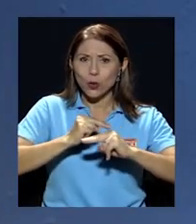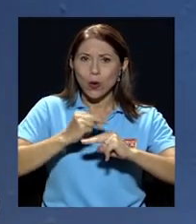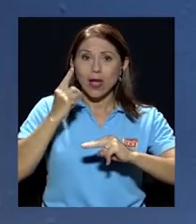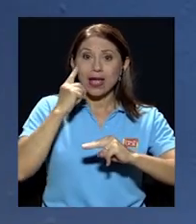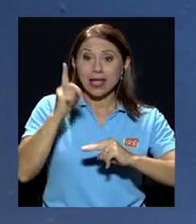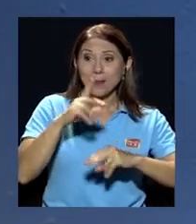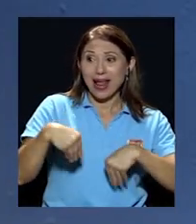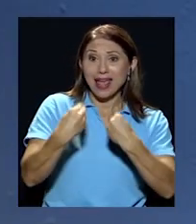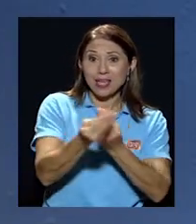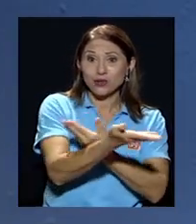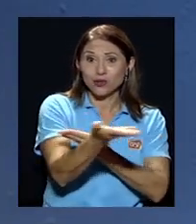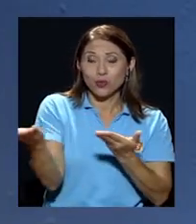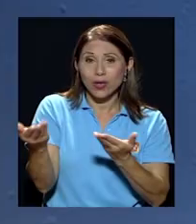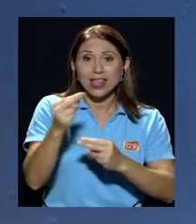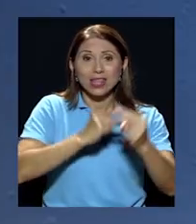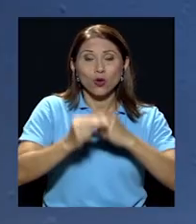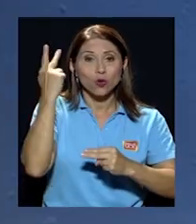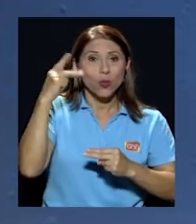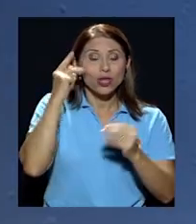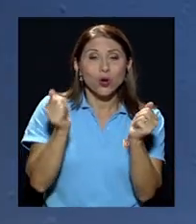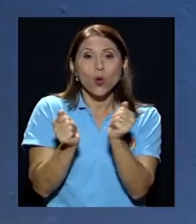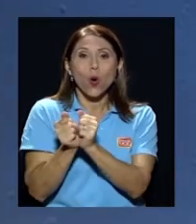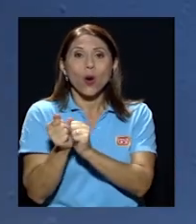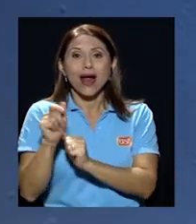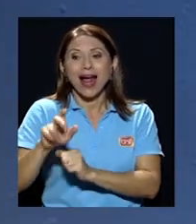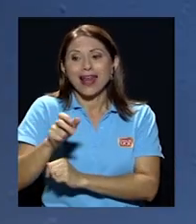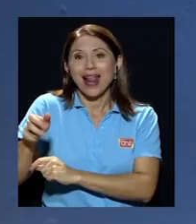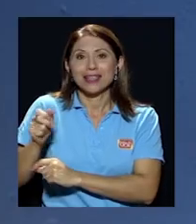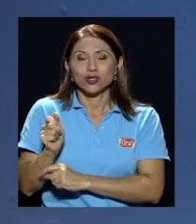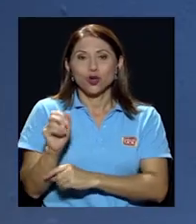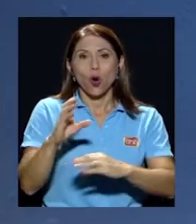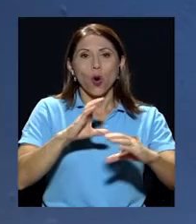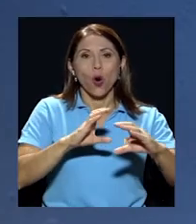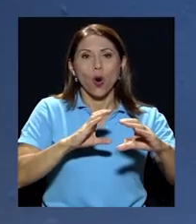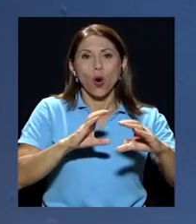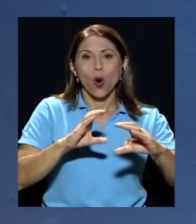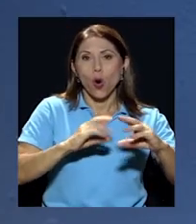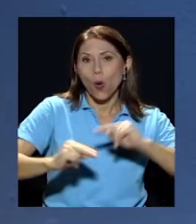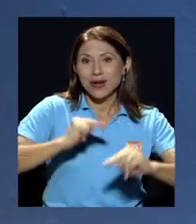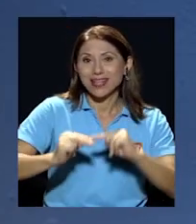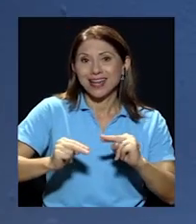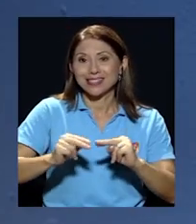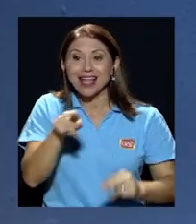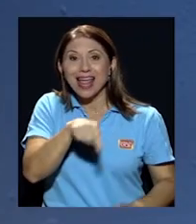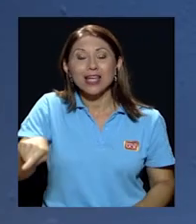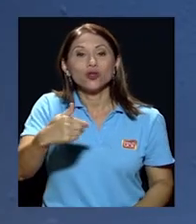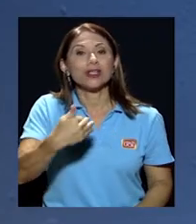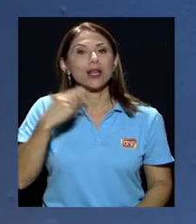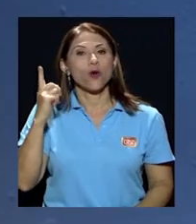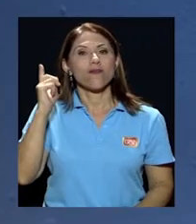el negocio político los canales comerciales sino que tienen la obligación de darle al pueblo de costa rica